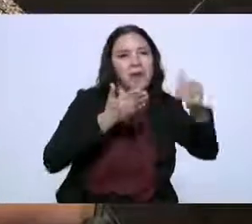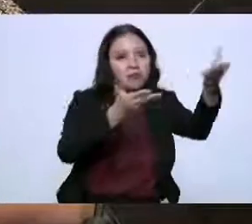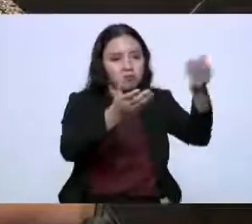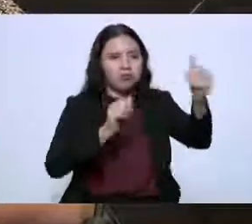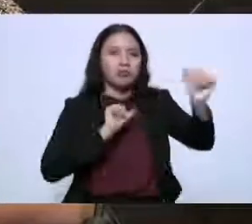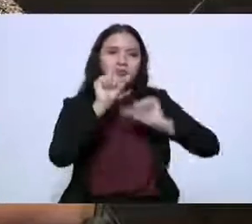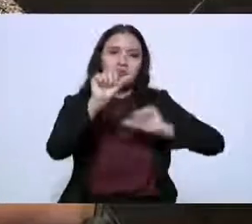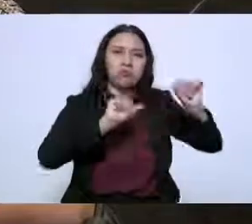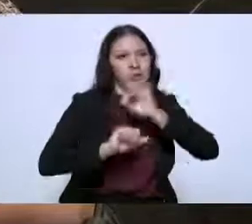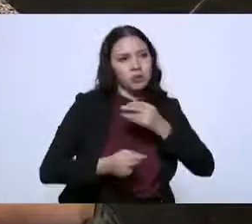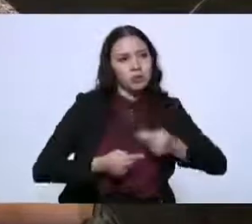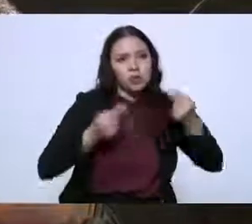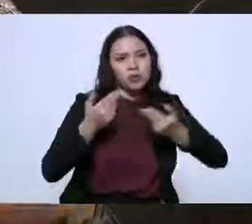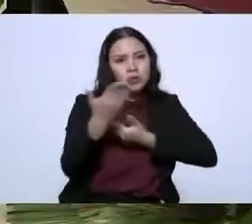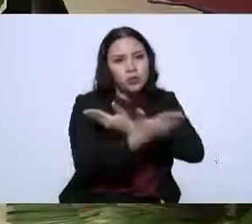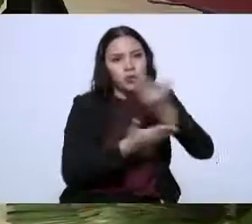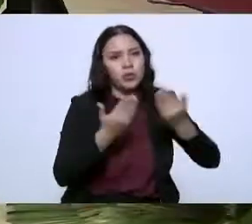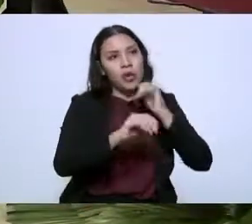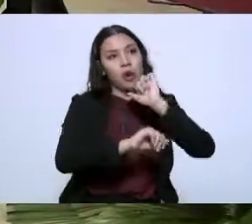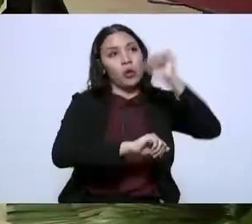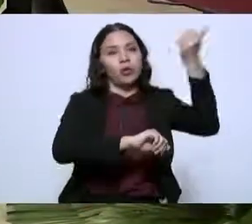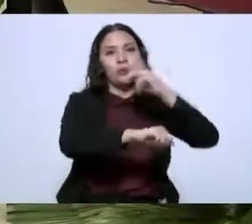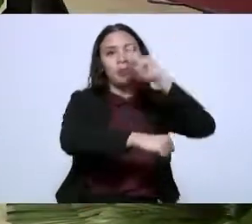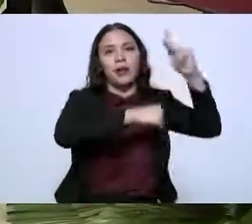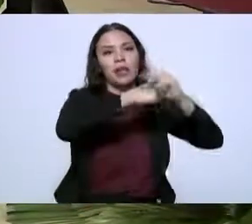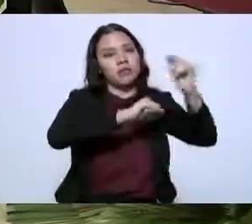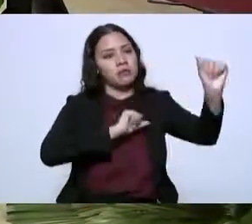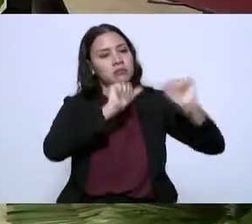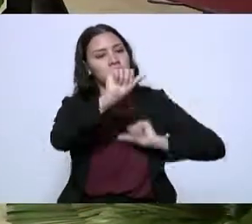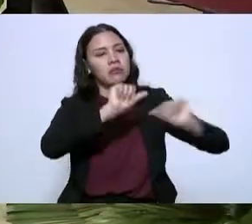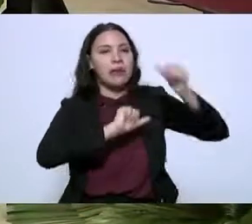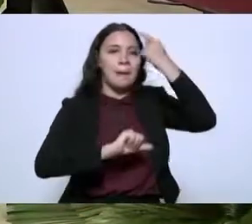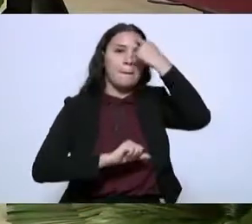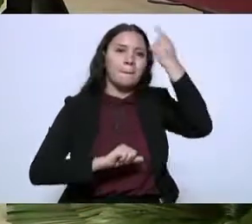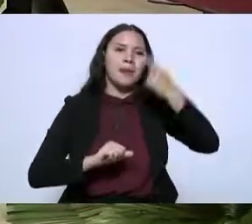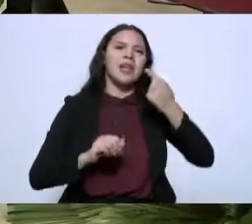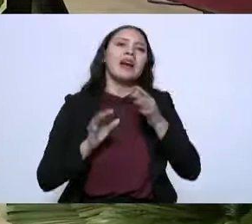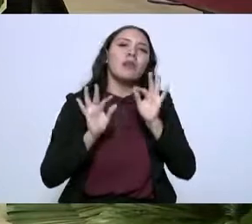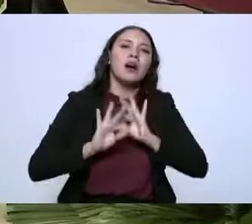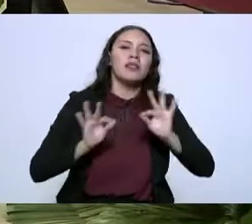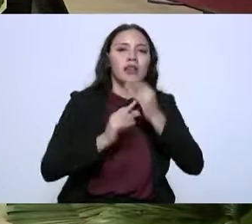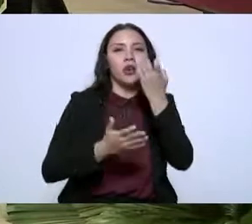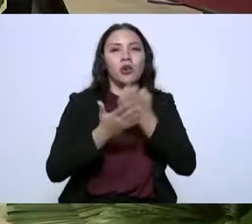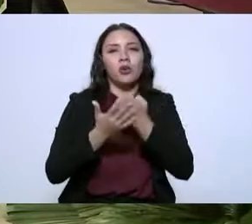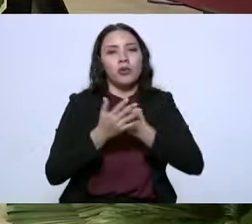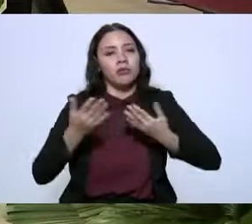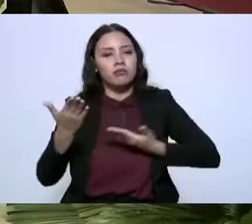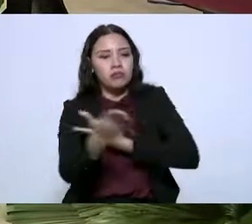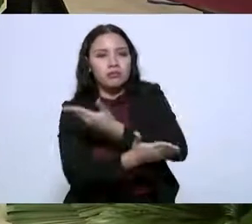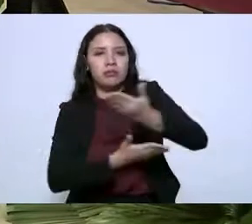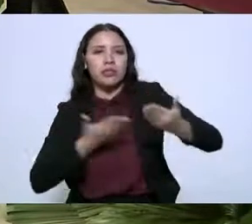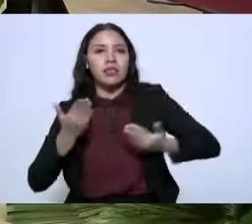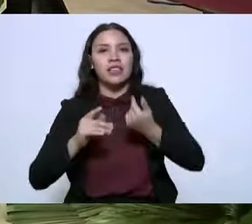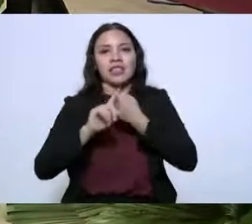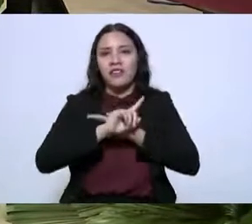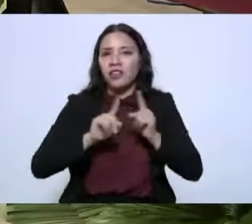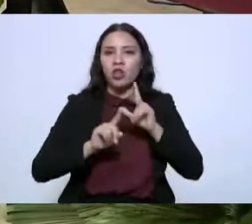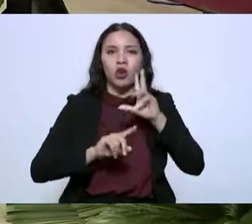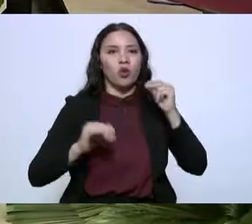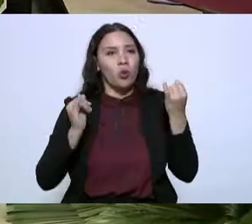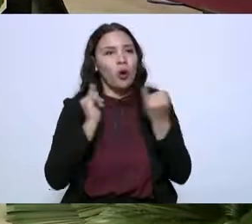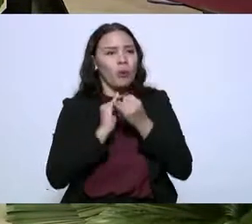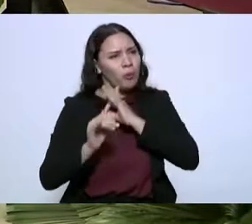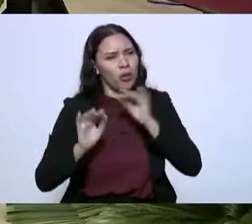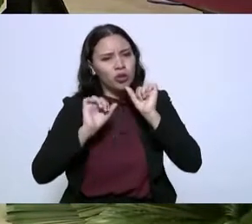inversión extranjera directa, dentro de una imagen de una economía diferente, que sea una economía